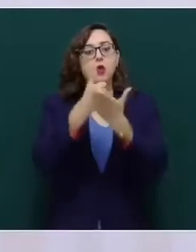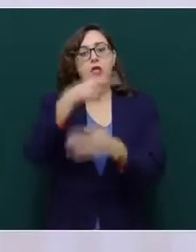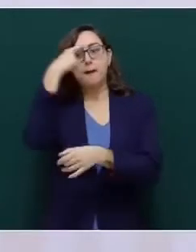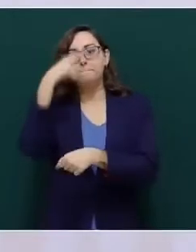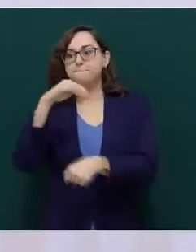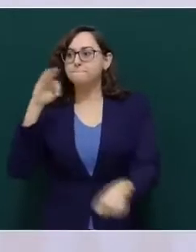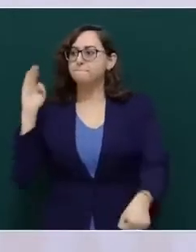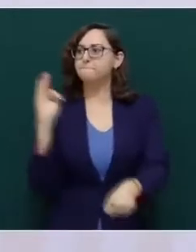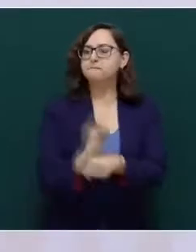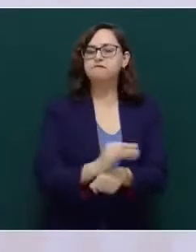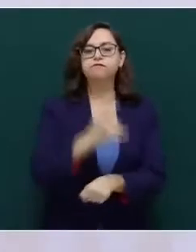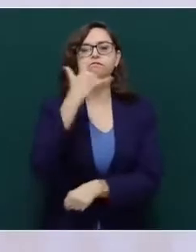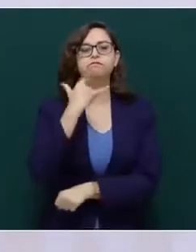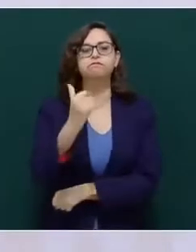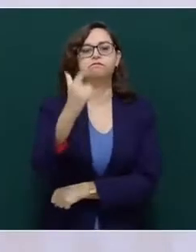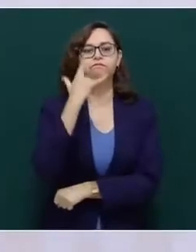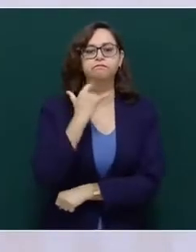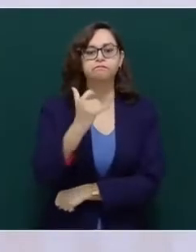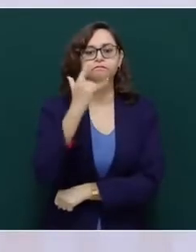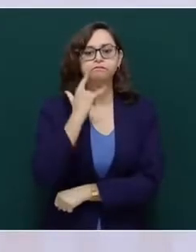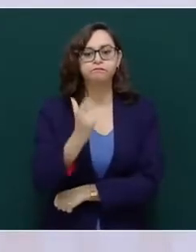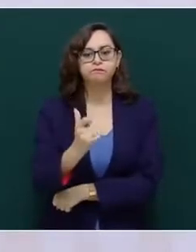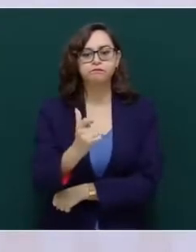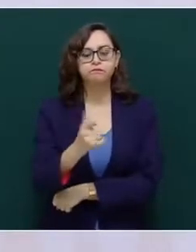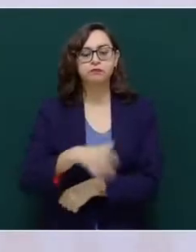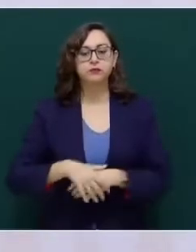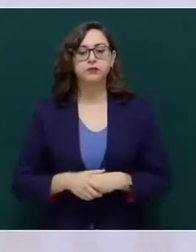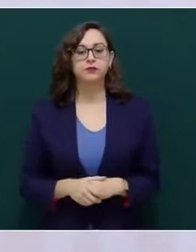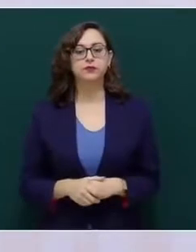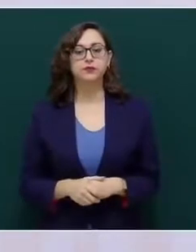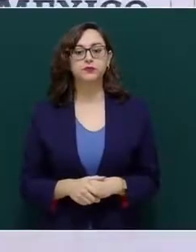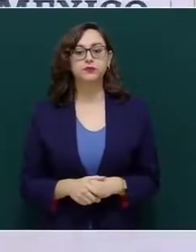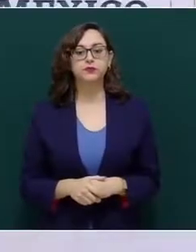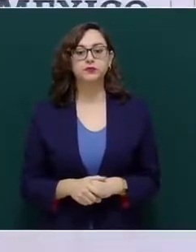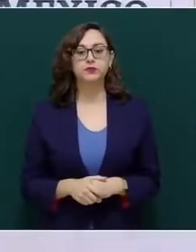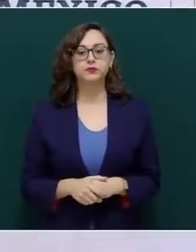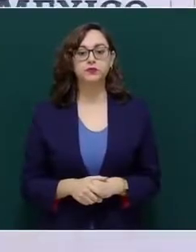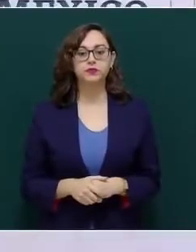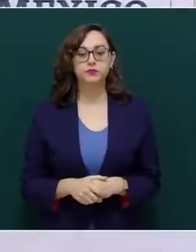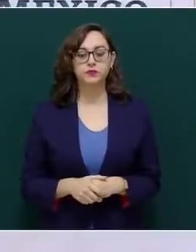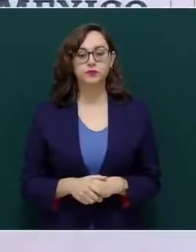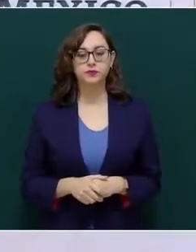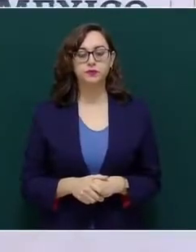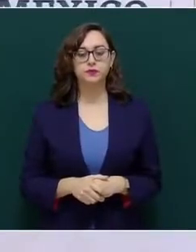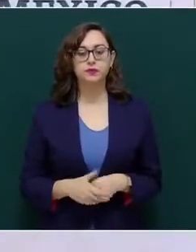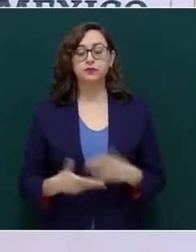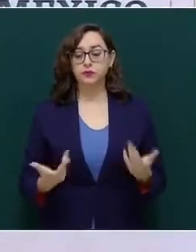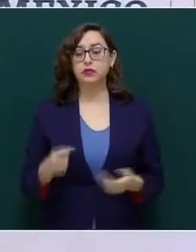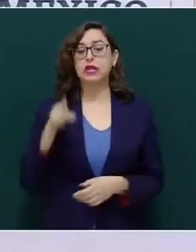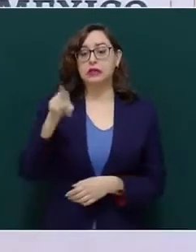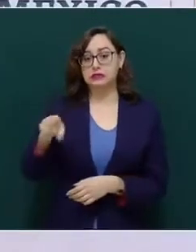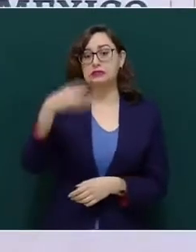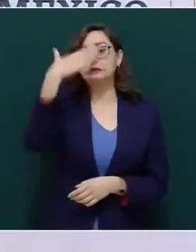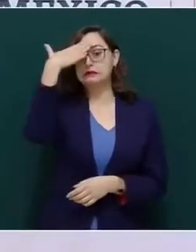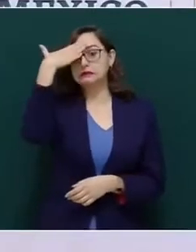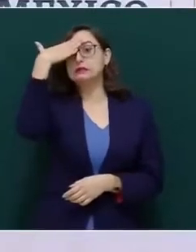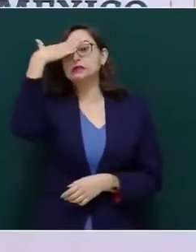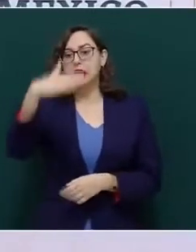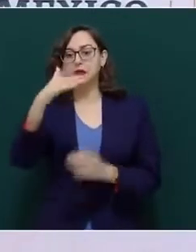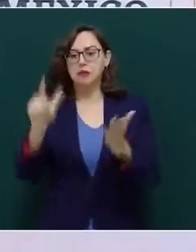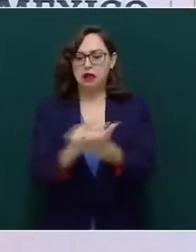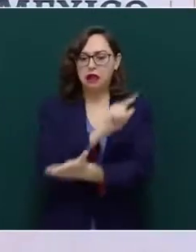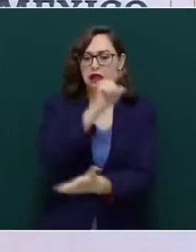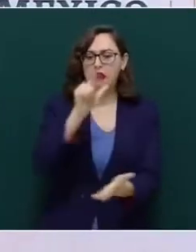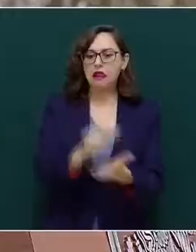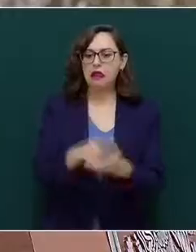Conocía el efecto que causaba la promulgación de leyes en beneficio del